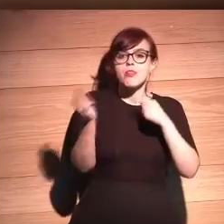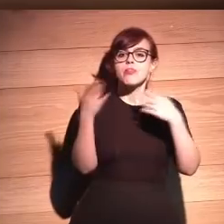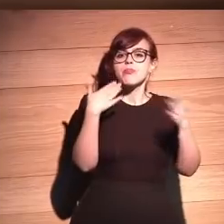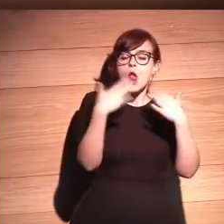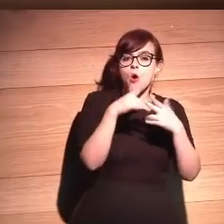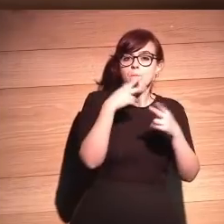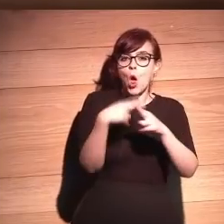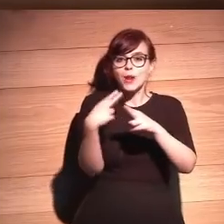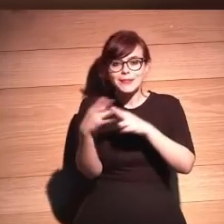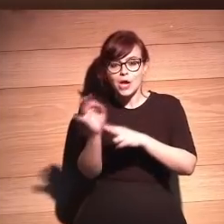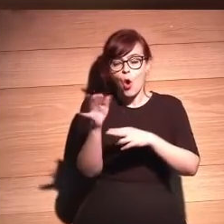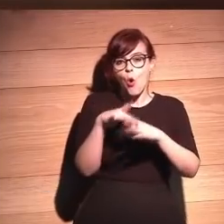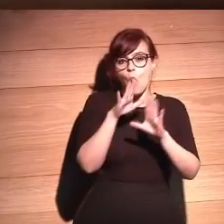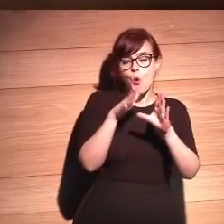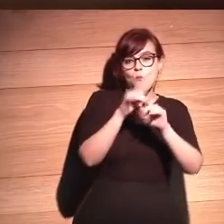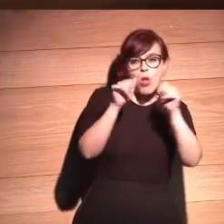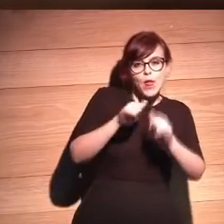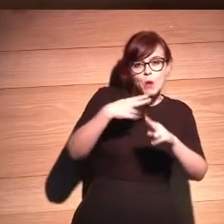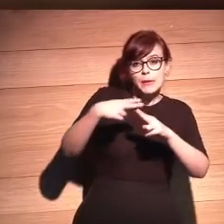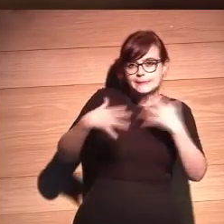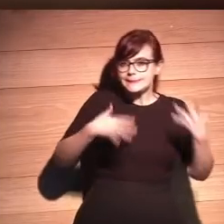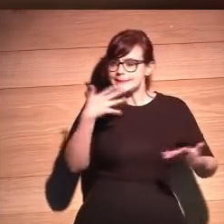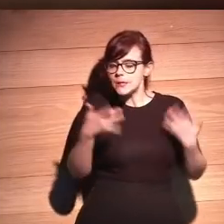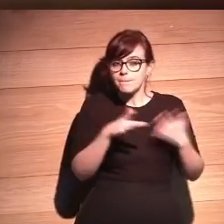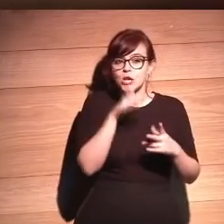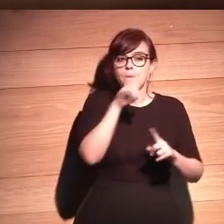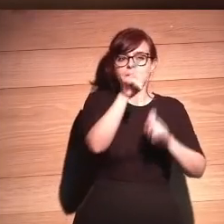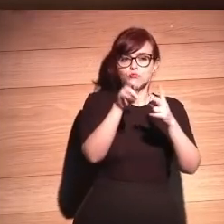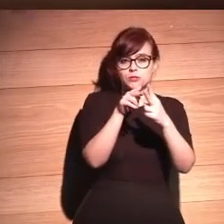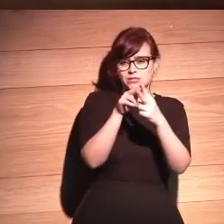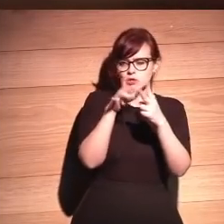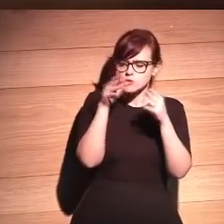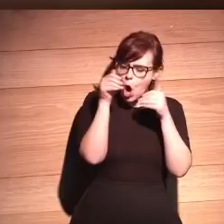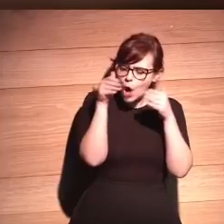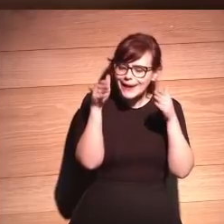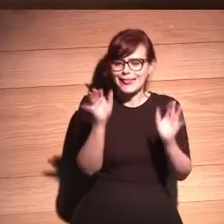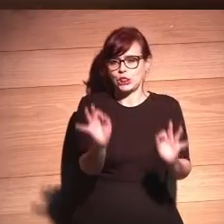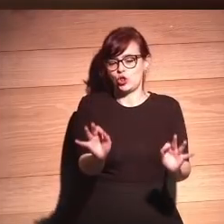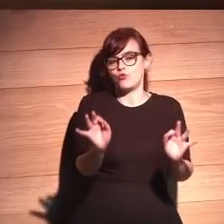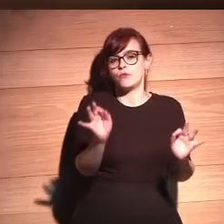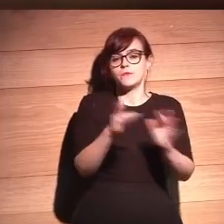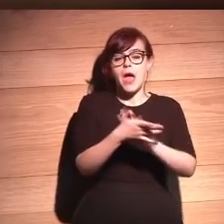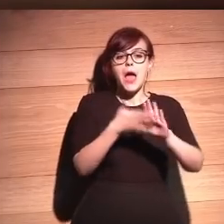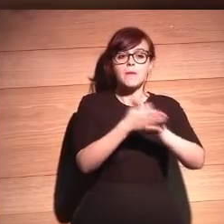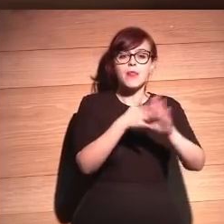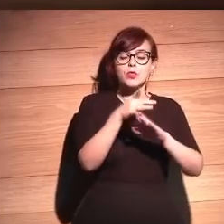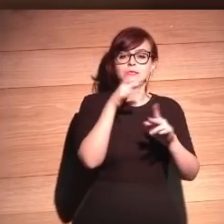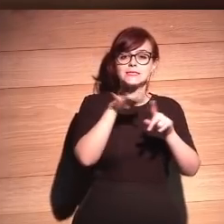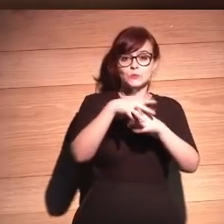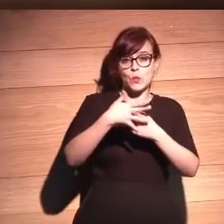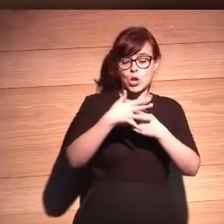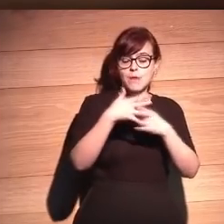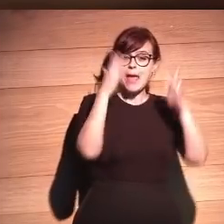político, digámoslo, de ambos modelos políticos. Pero dos preguntas más concretas serían, hemos hablado de los sesgos de los